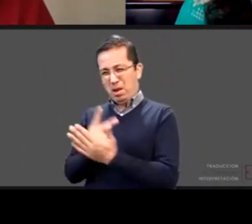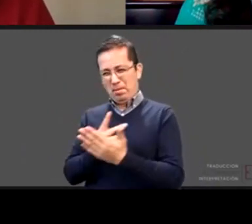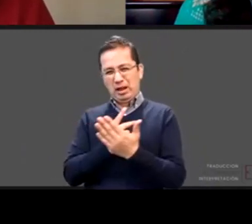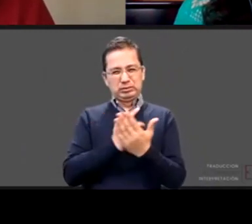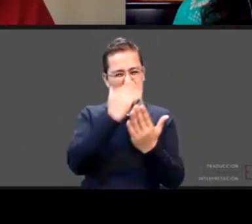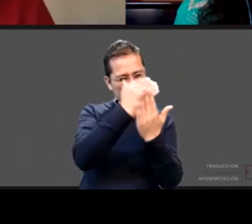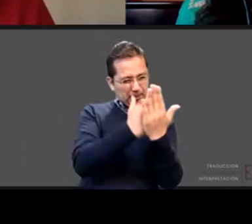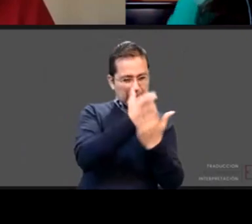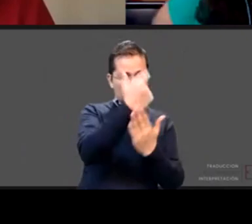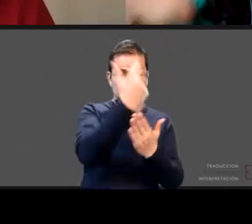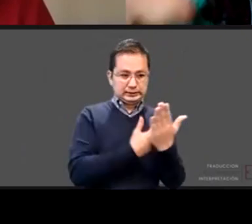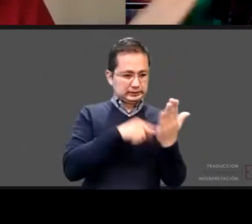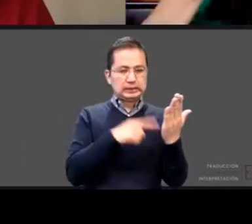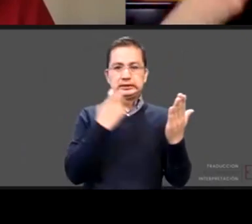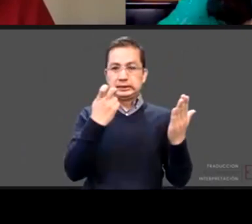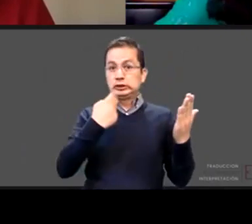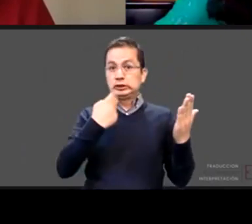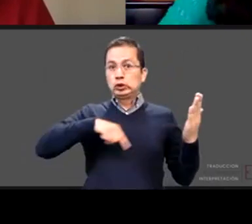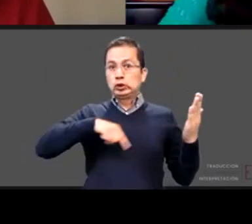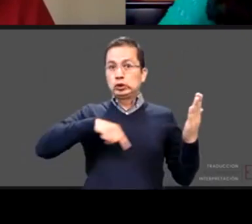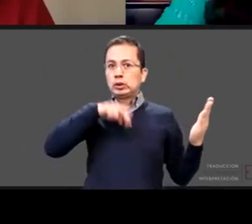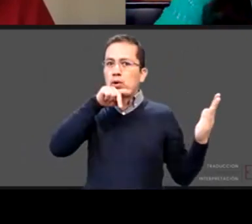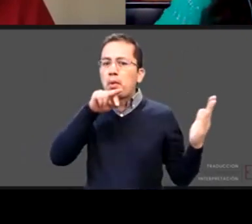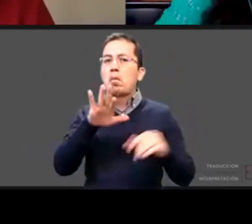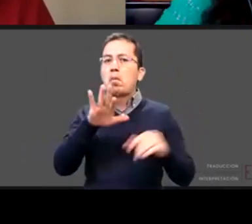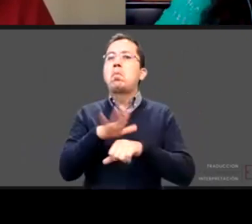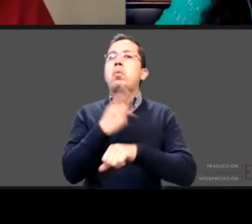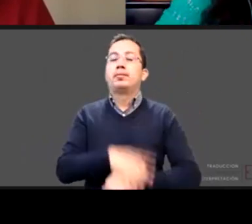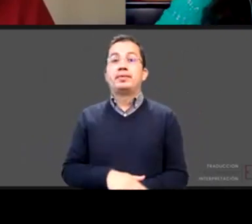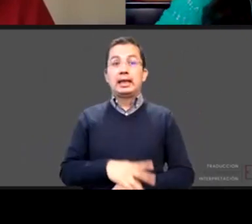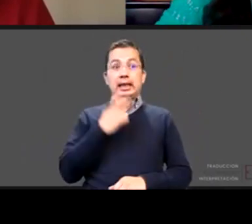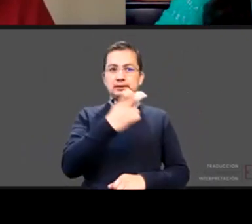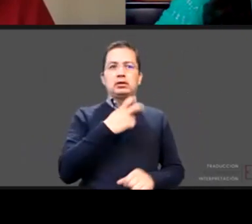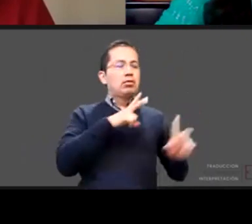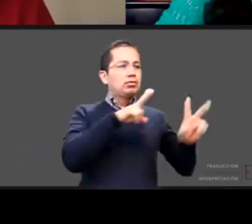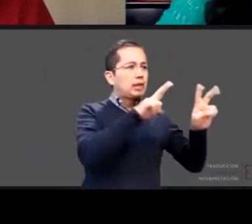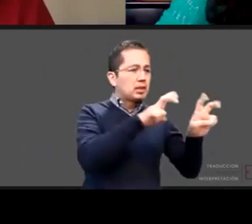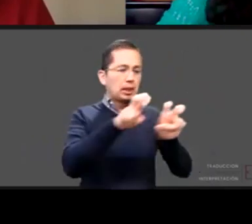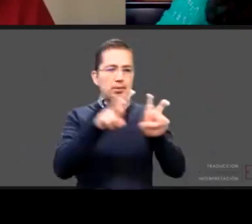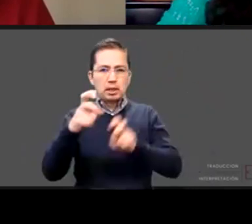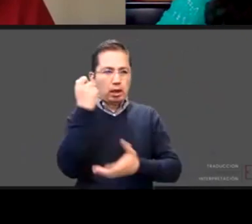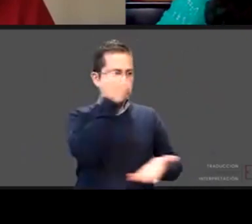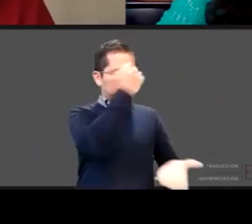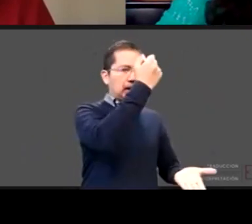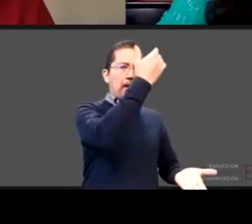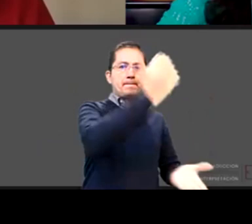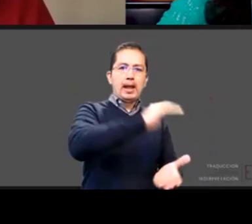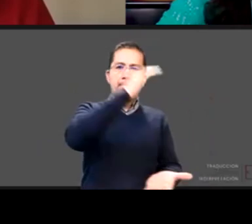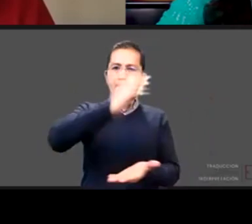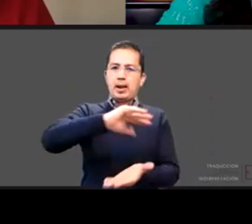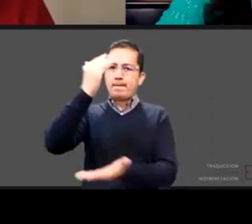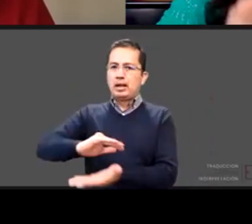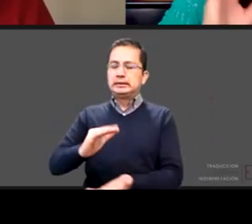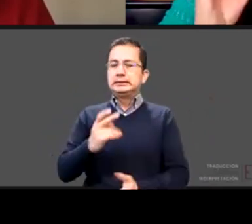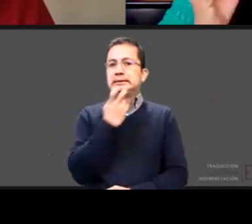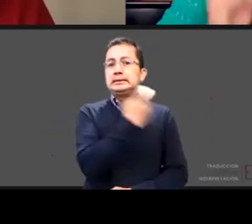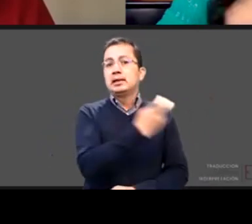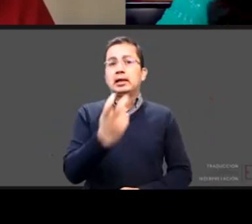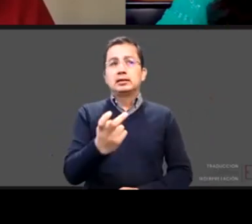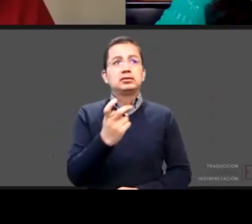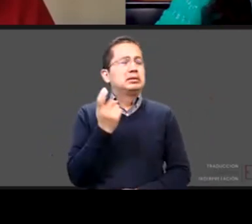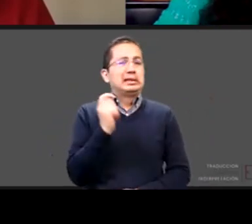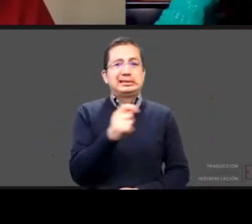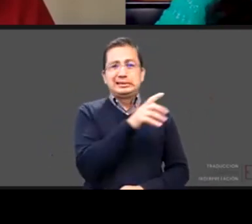es porque esos rubros de gasto que se están recortando en el 75% son básicamente de suministros y